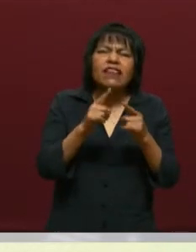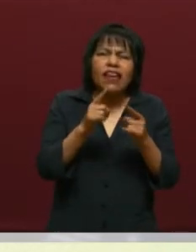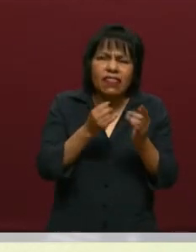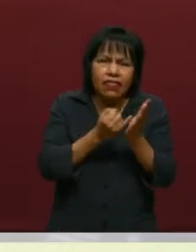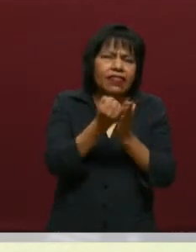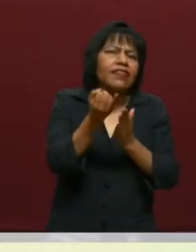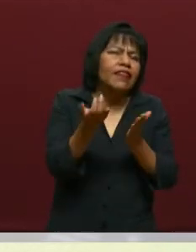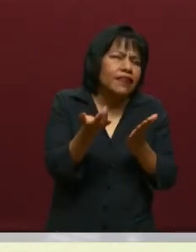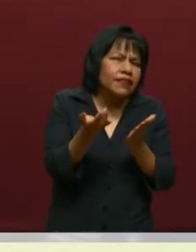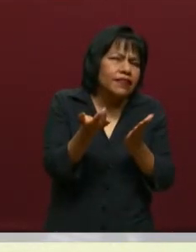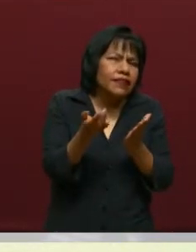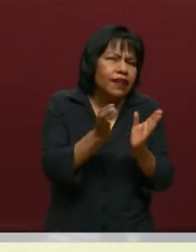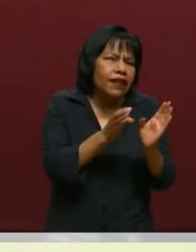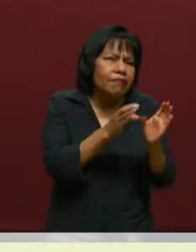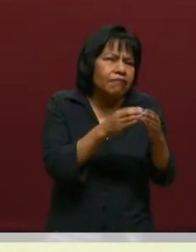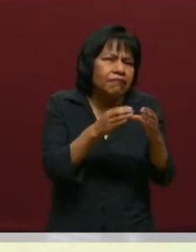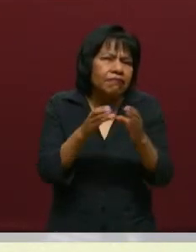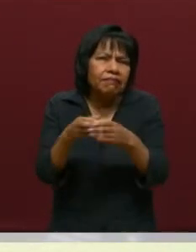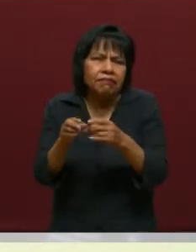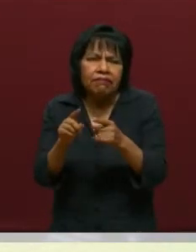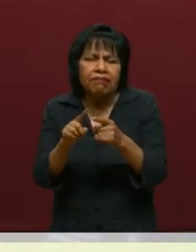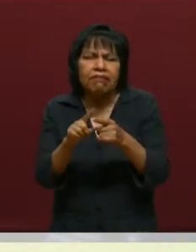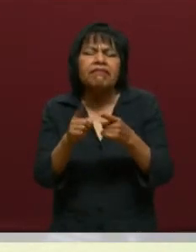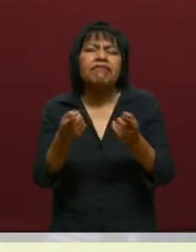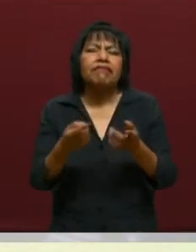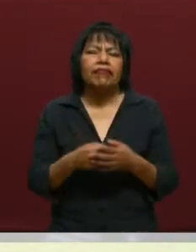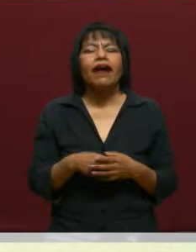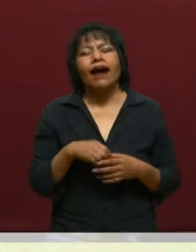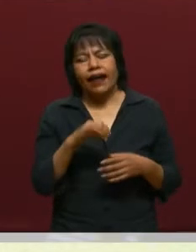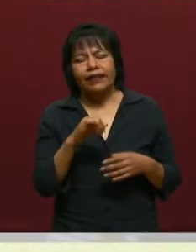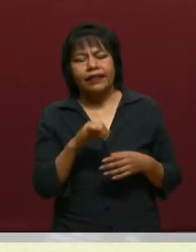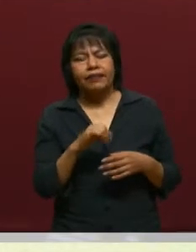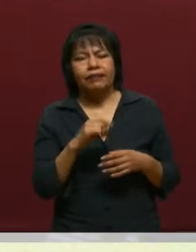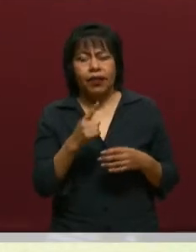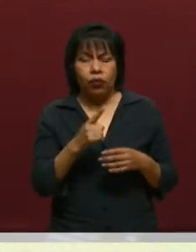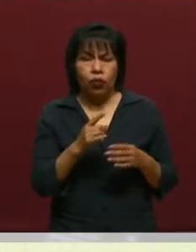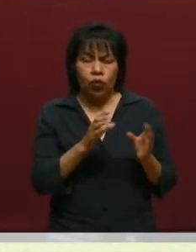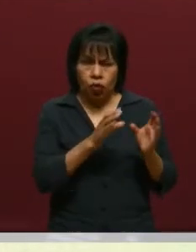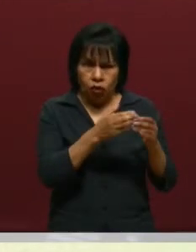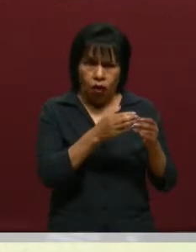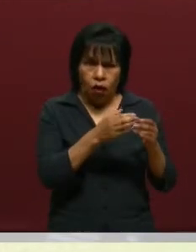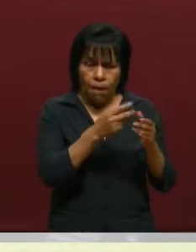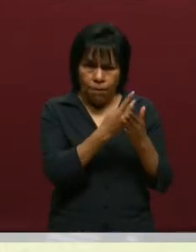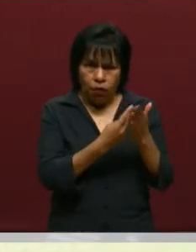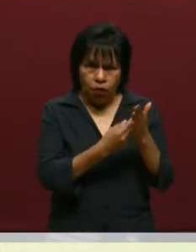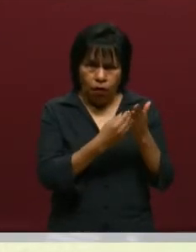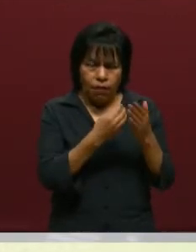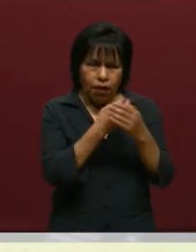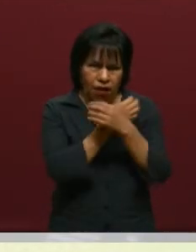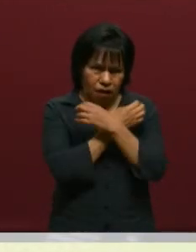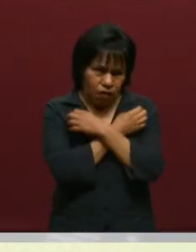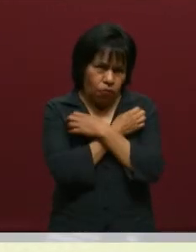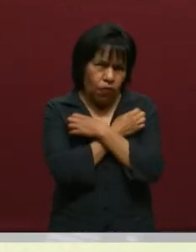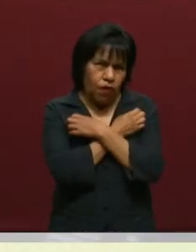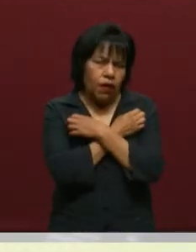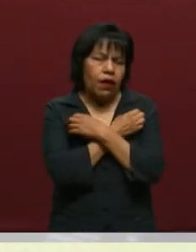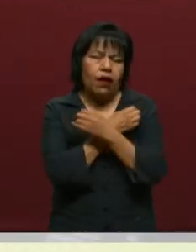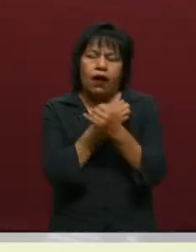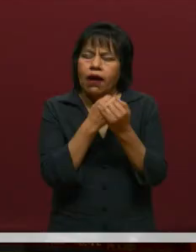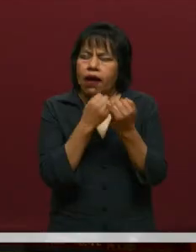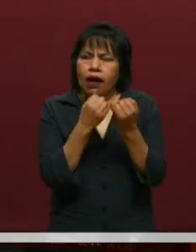quiénes van a formar parte de? Claro, en una academia, en un programa educativo o una carrera también